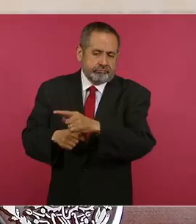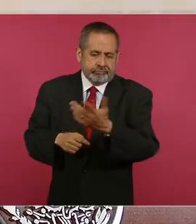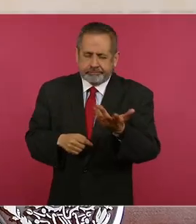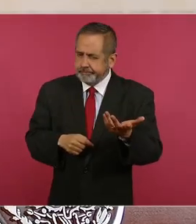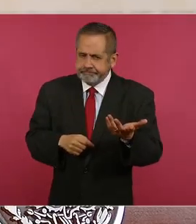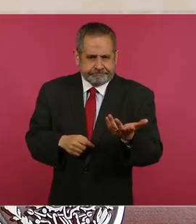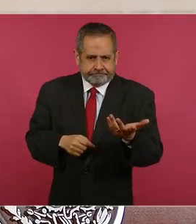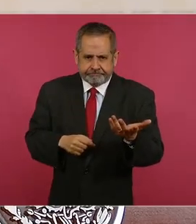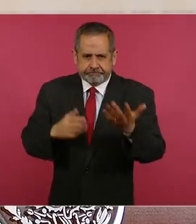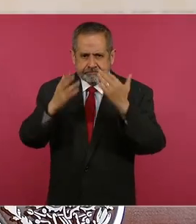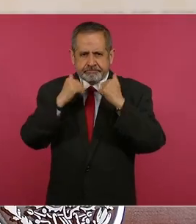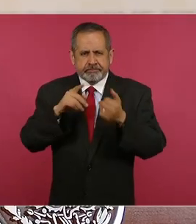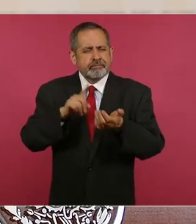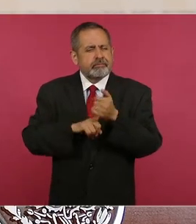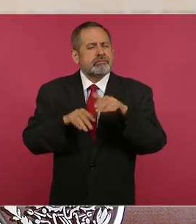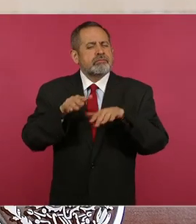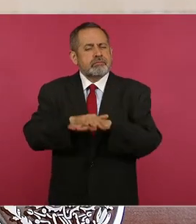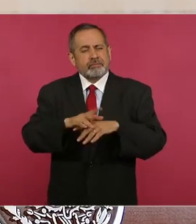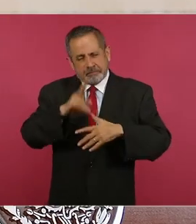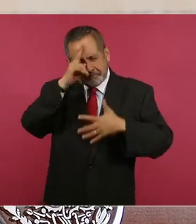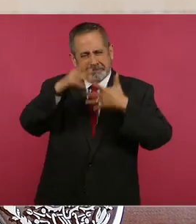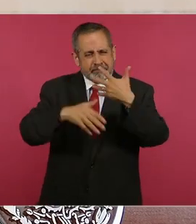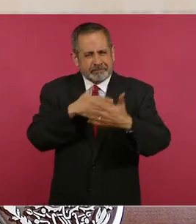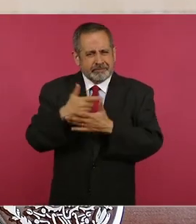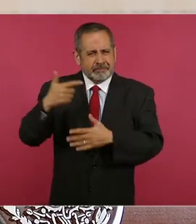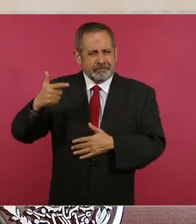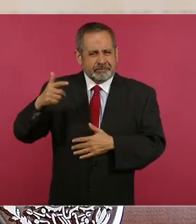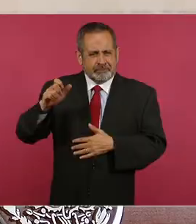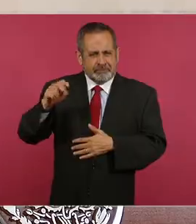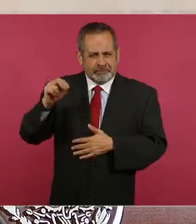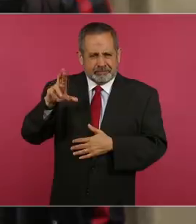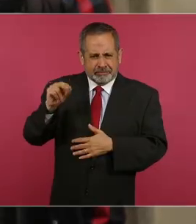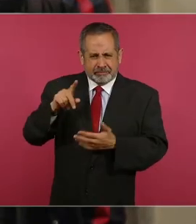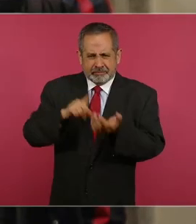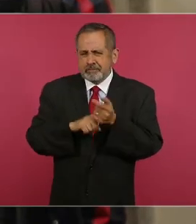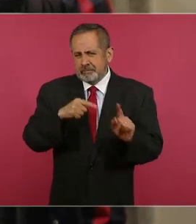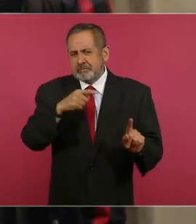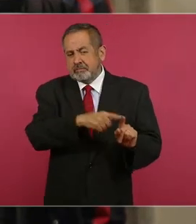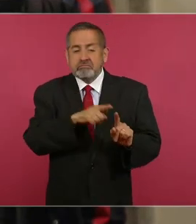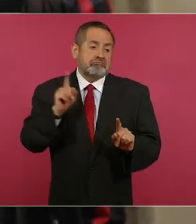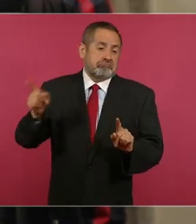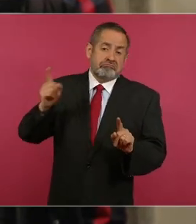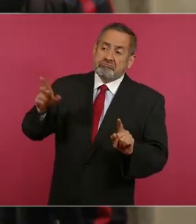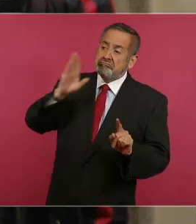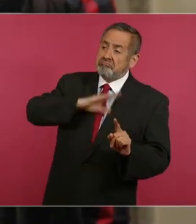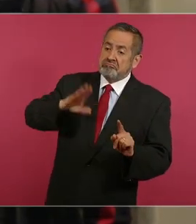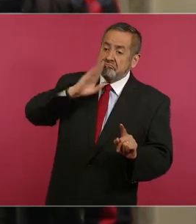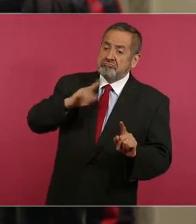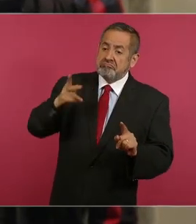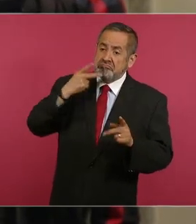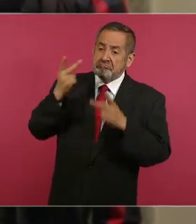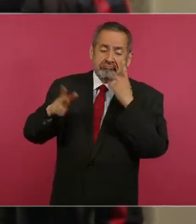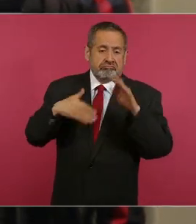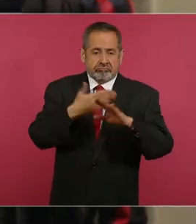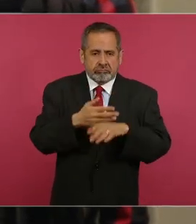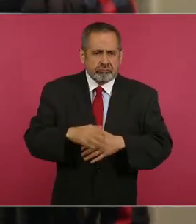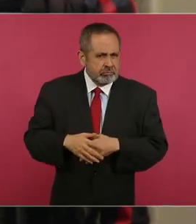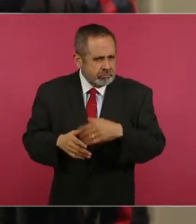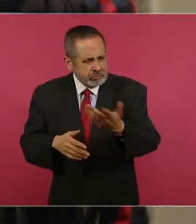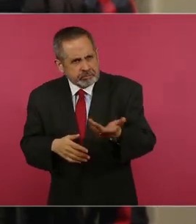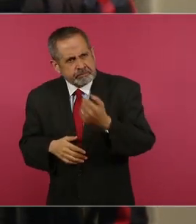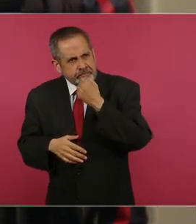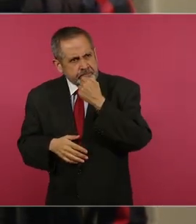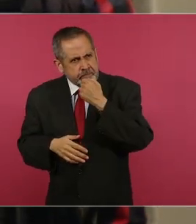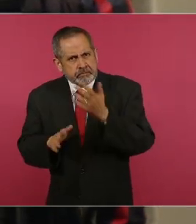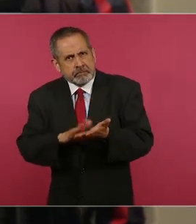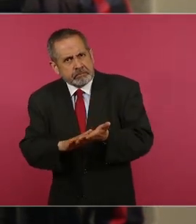habría cometido violencia política de género, y también preguntarle si ya le retiraron las sanciones, porque